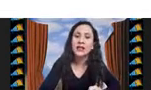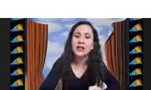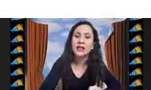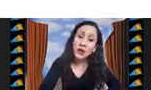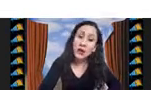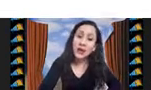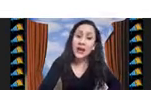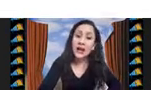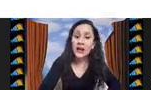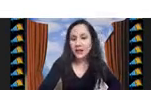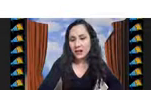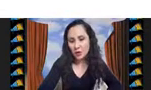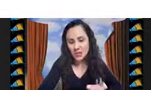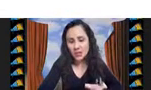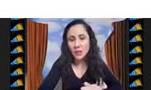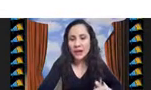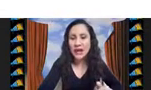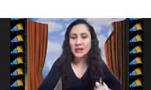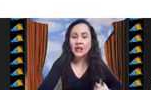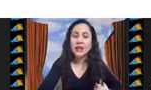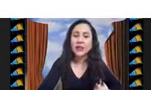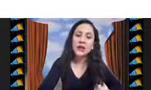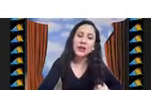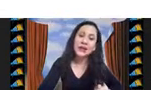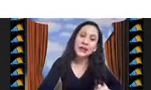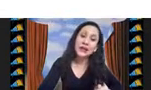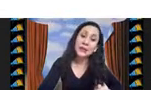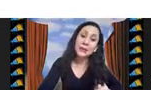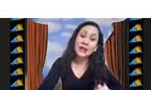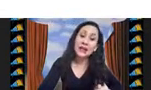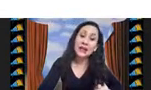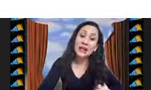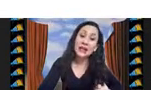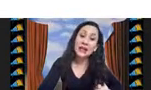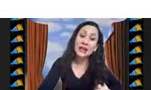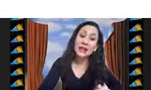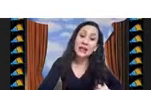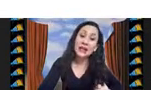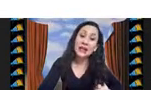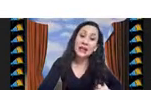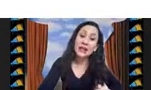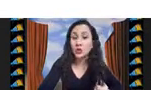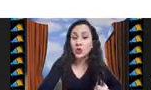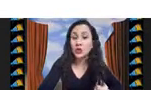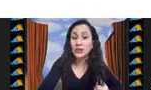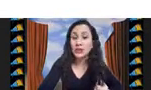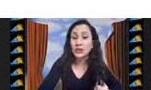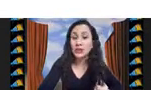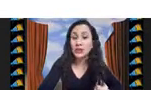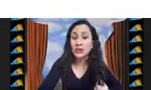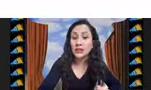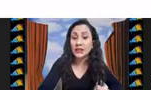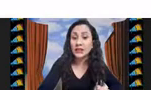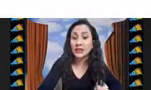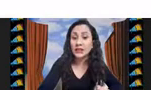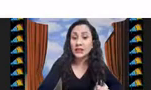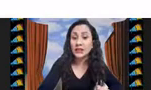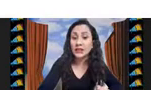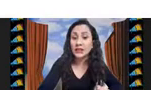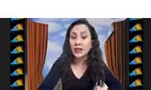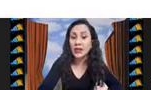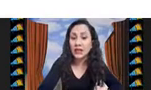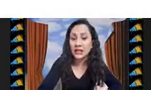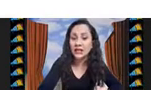Y también evaluaría lo mismo para ese vector, la suma total de los pesos, ¿no? Los que tengan X y Y